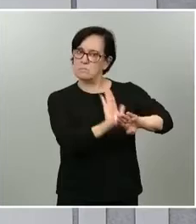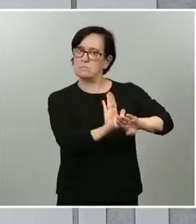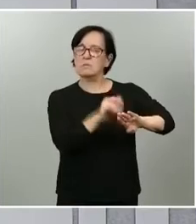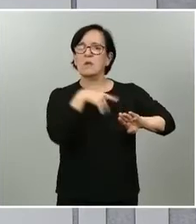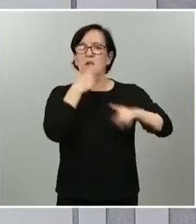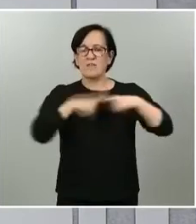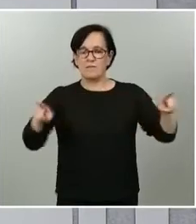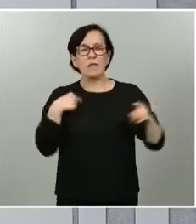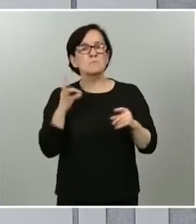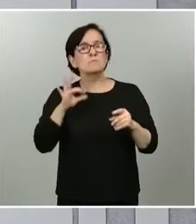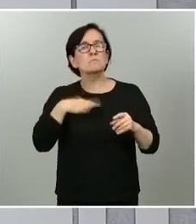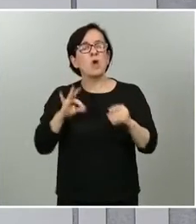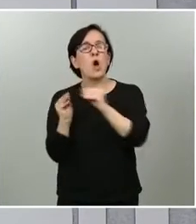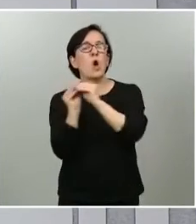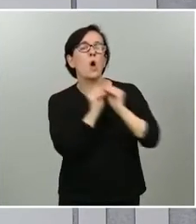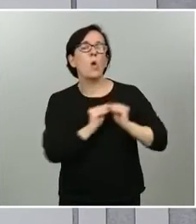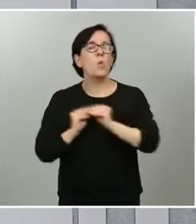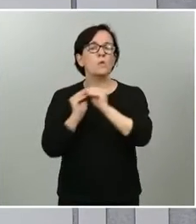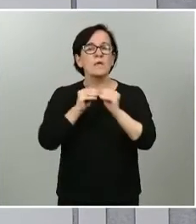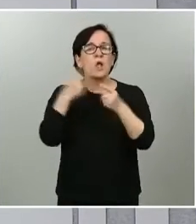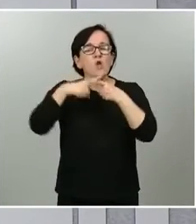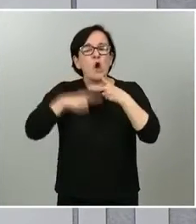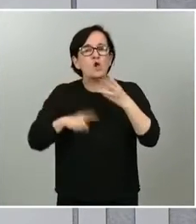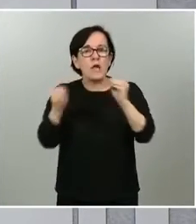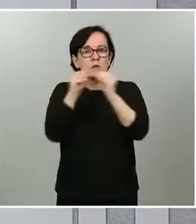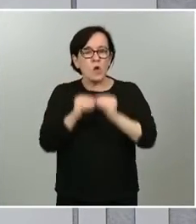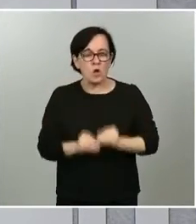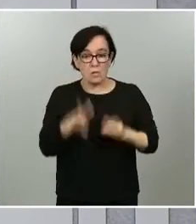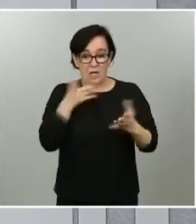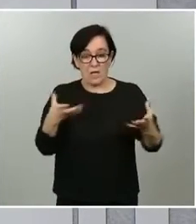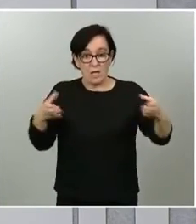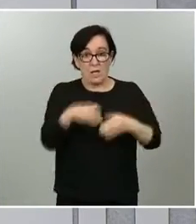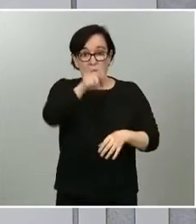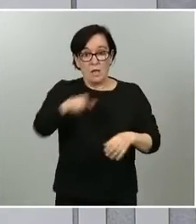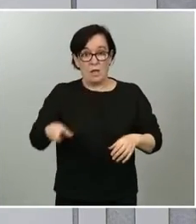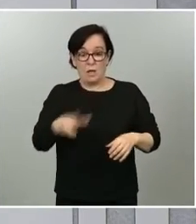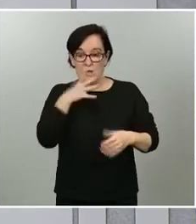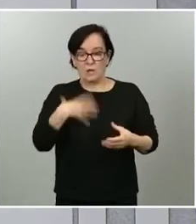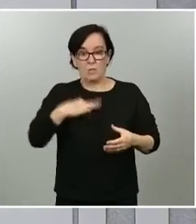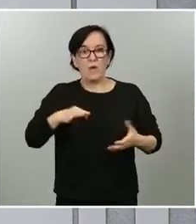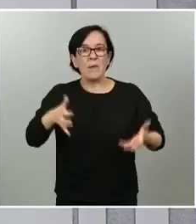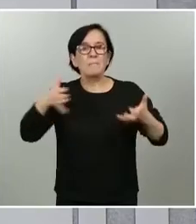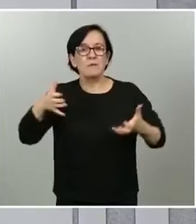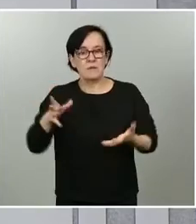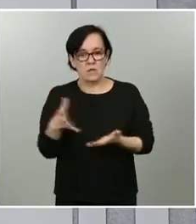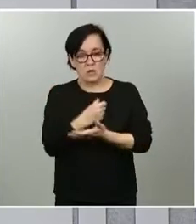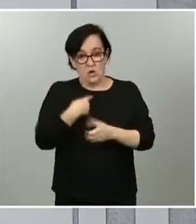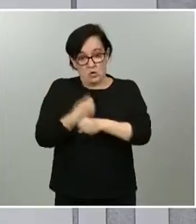capaces de aunar los intereses comunes para que el colectivo global para que el conjunto de los ciudadanos se puedan beneficiar de nuestras actuaciones